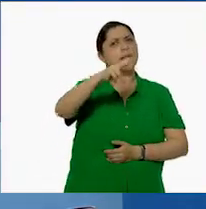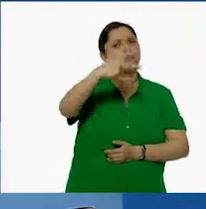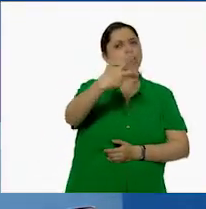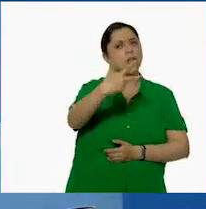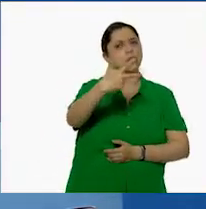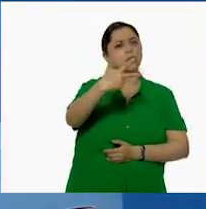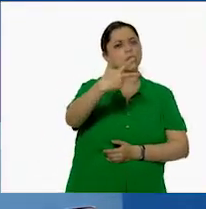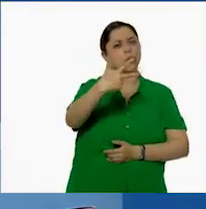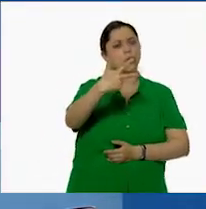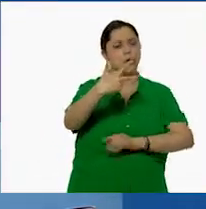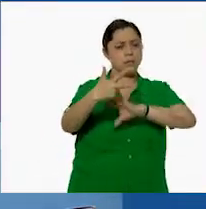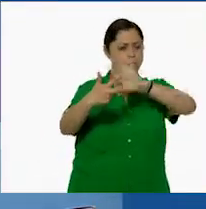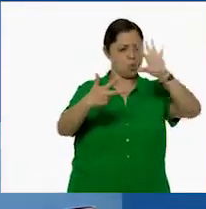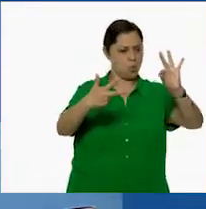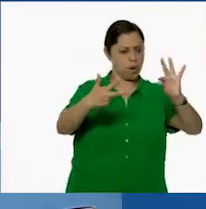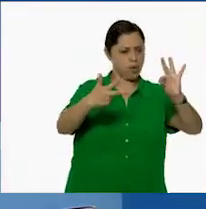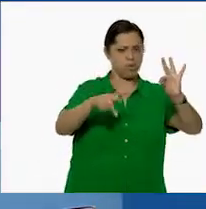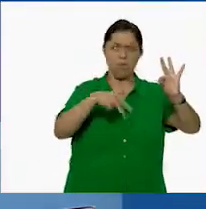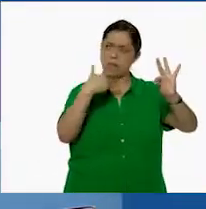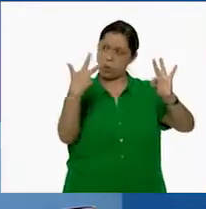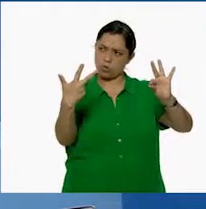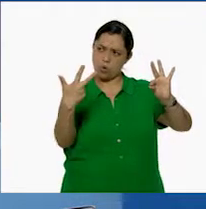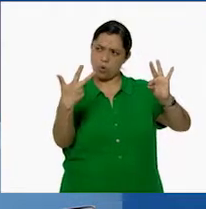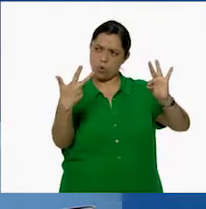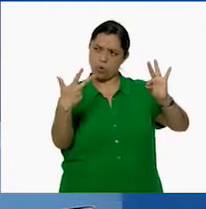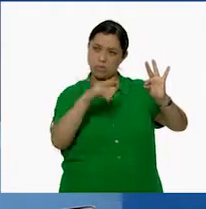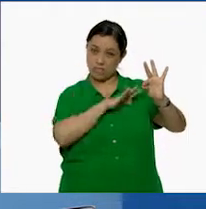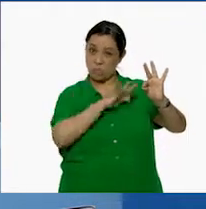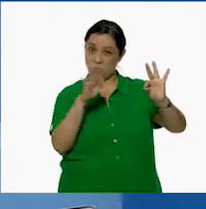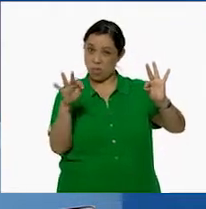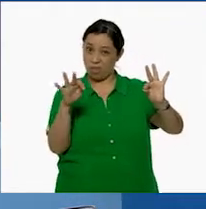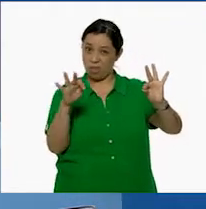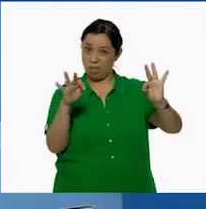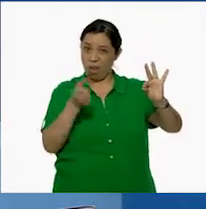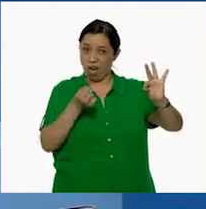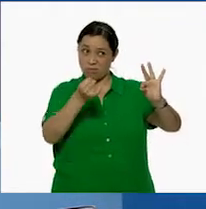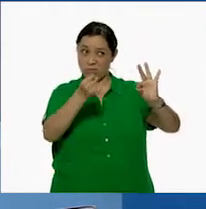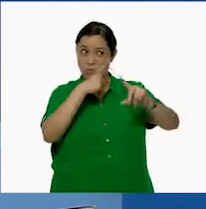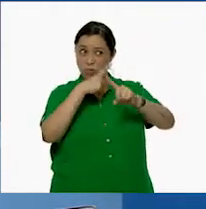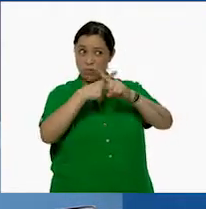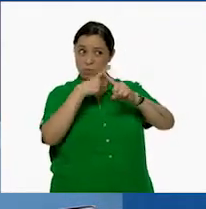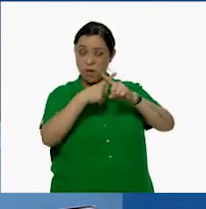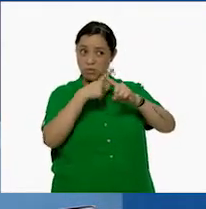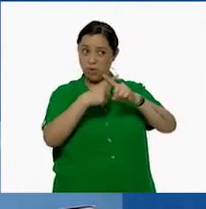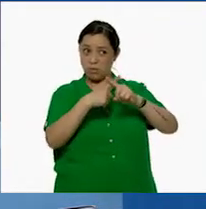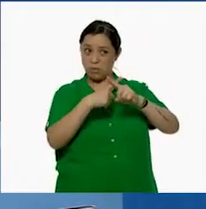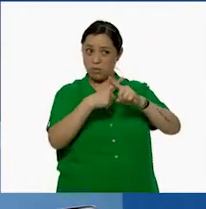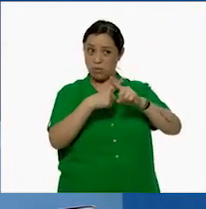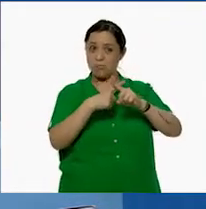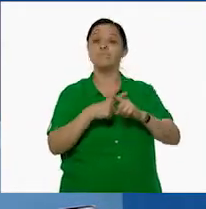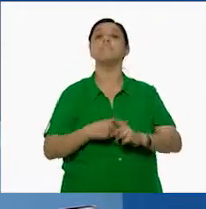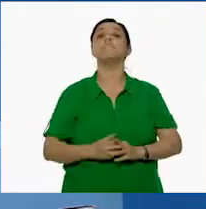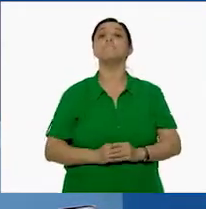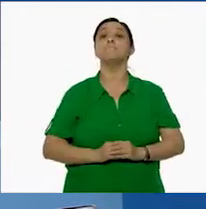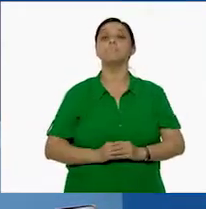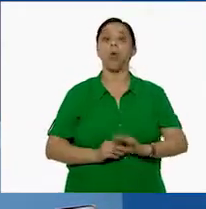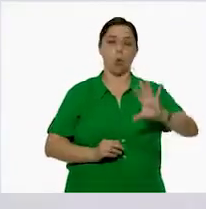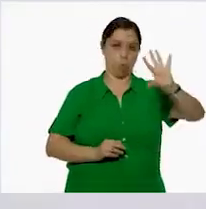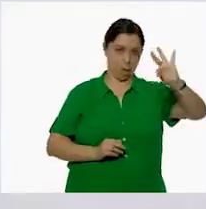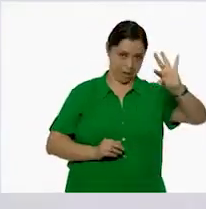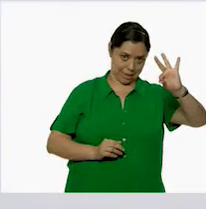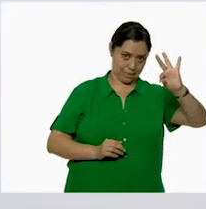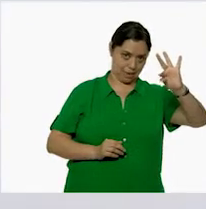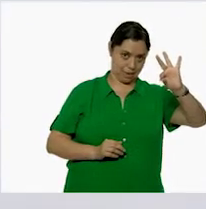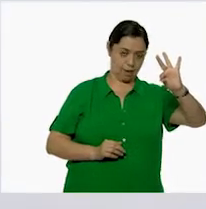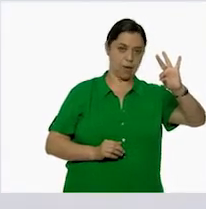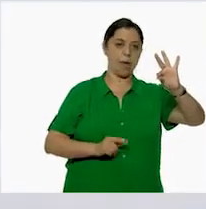¡Ja, ja! Y 8 y así hacer las multiplicaciones en el pizarrón. O sea, 40 por